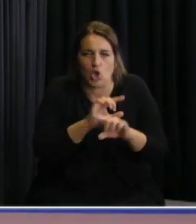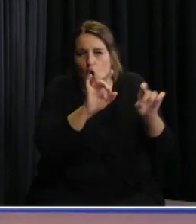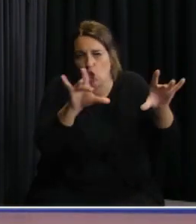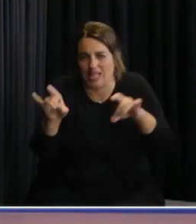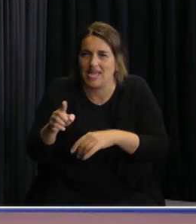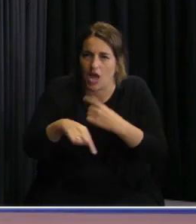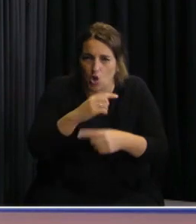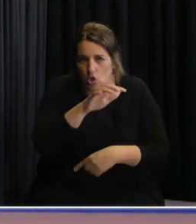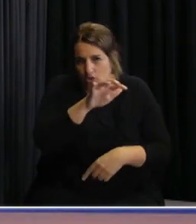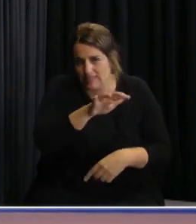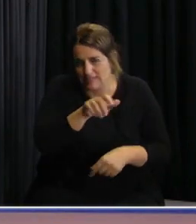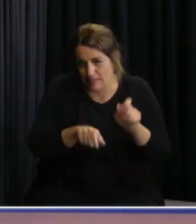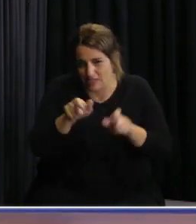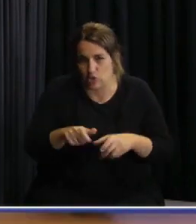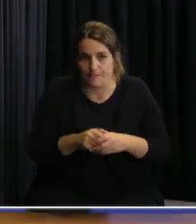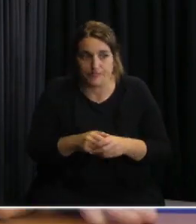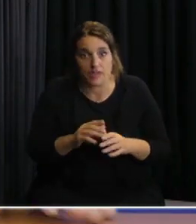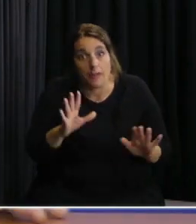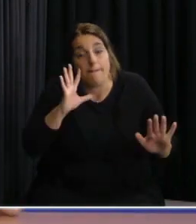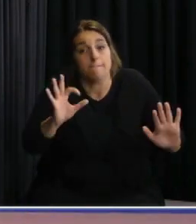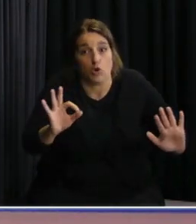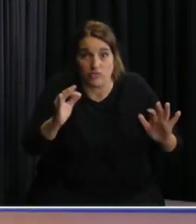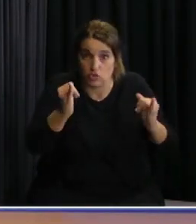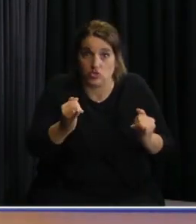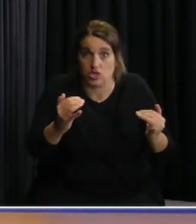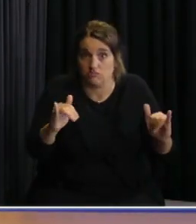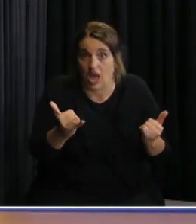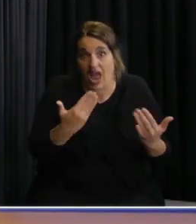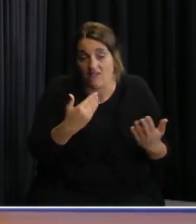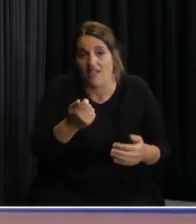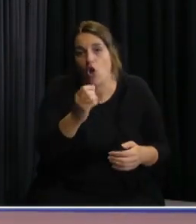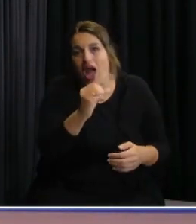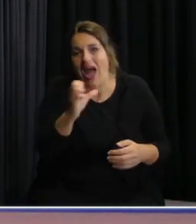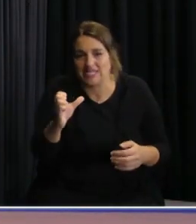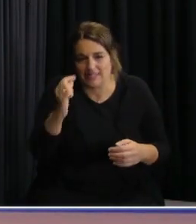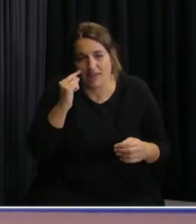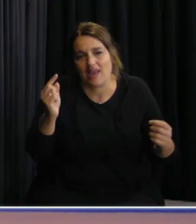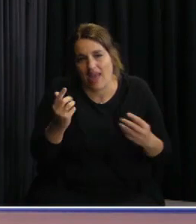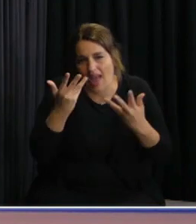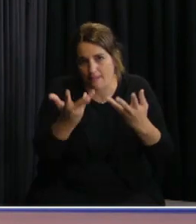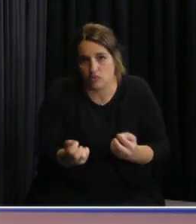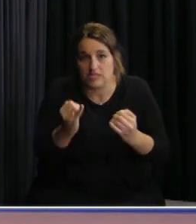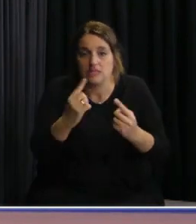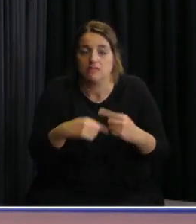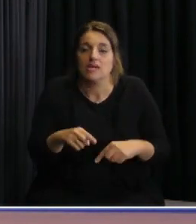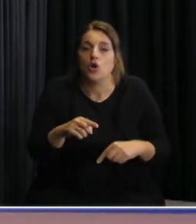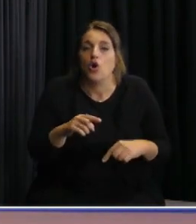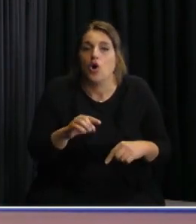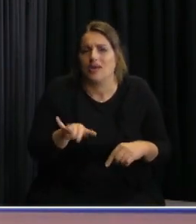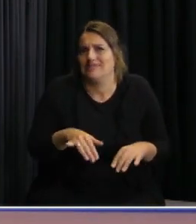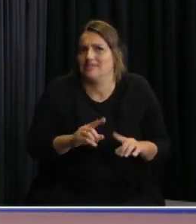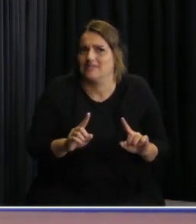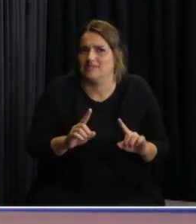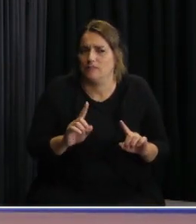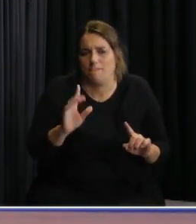residenciales más provisoriamente estamos hablando con ACE para que lo cubra pero bueno en una zona en una cosa muy